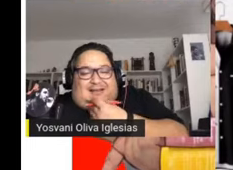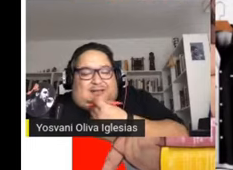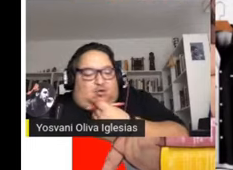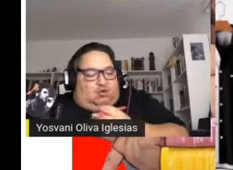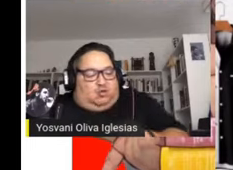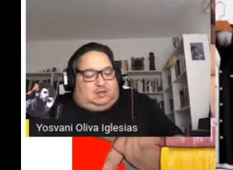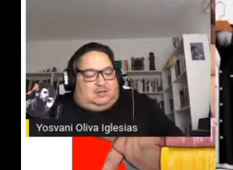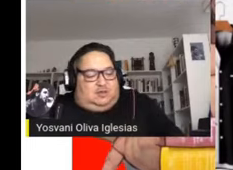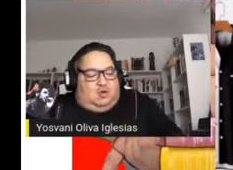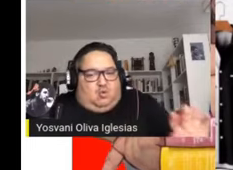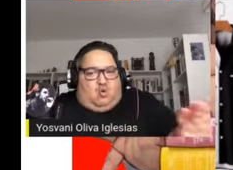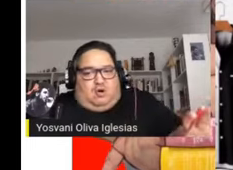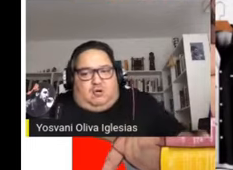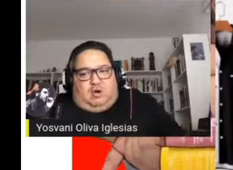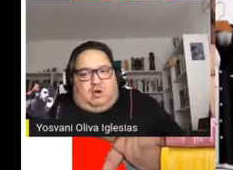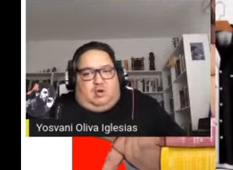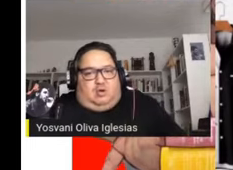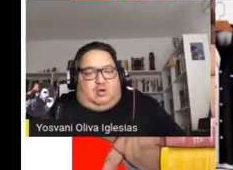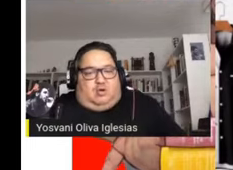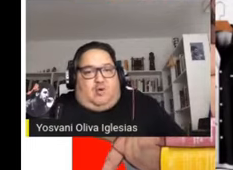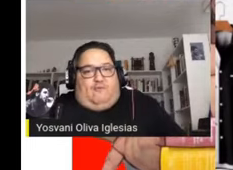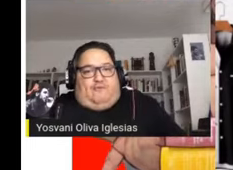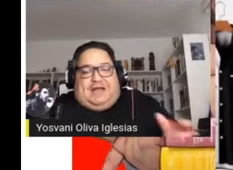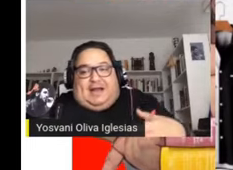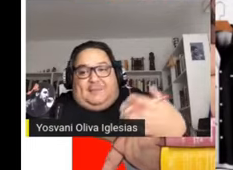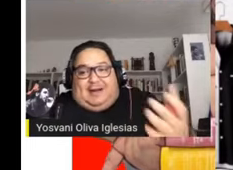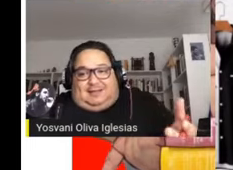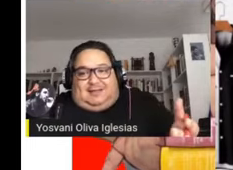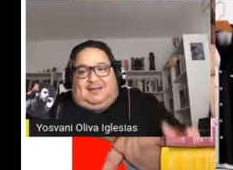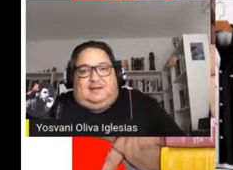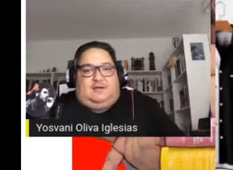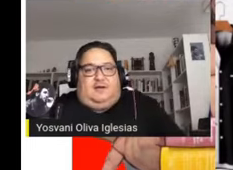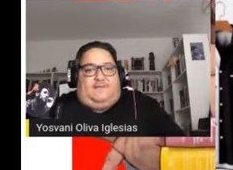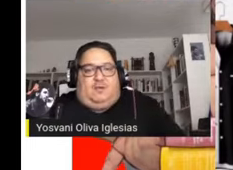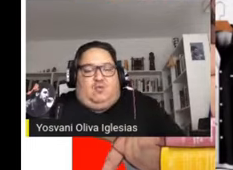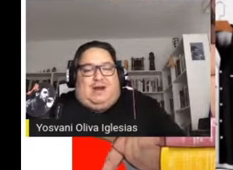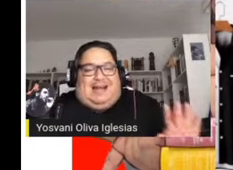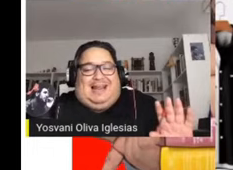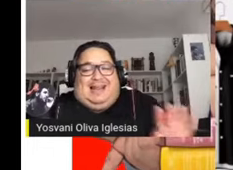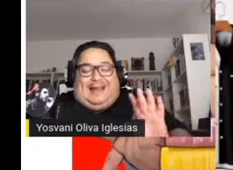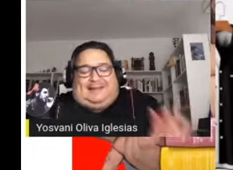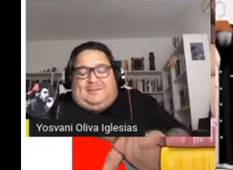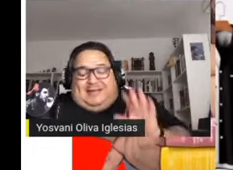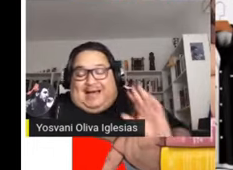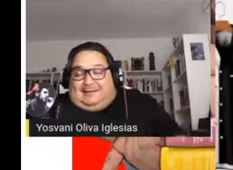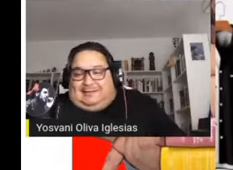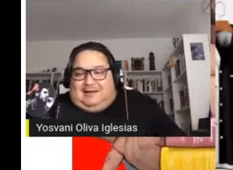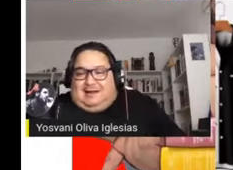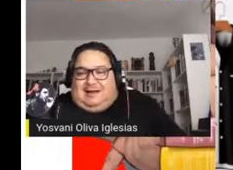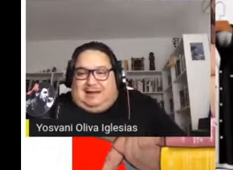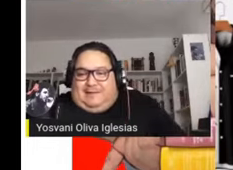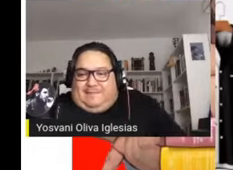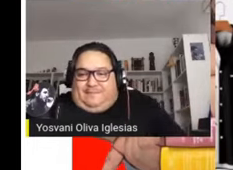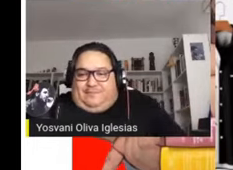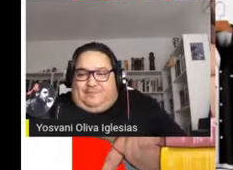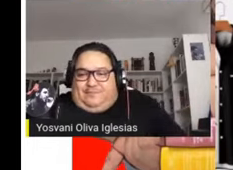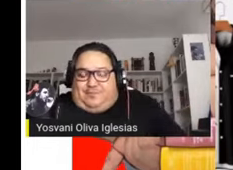Aquí hace dos cosas. Uno, confiere a Martí una legitimidad